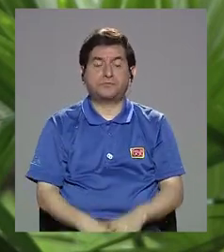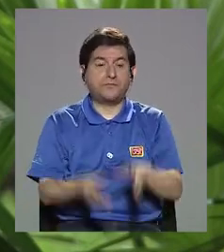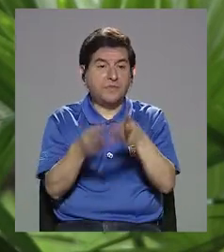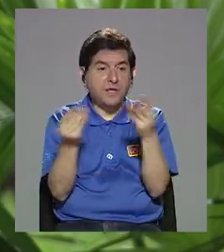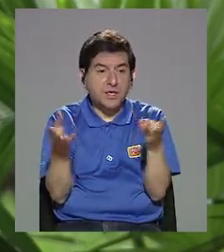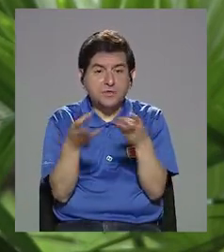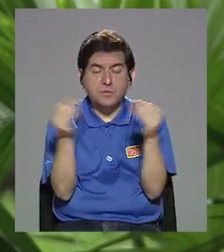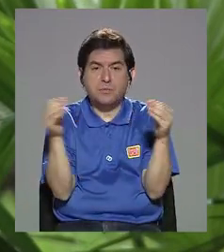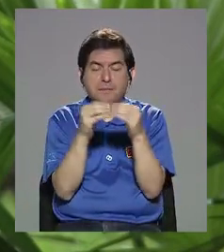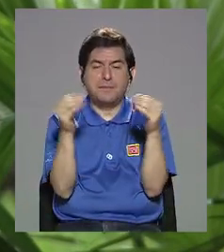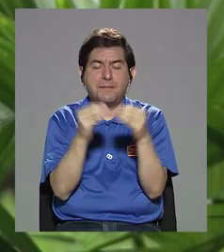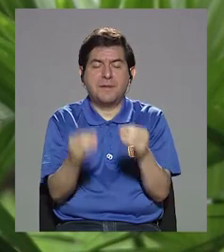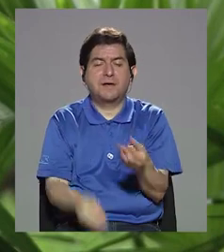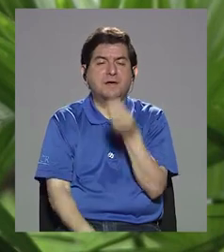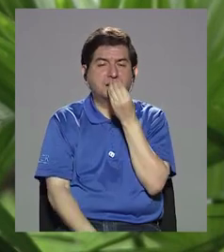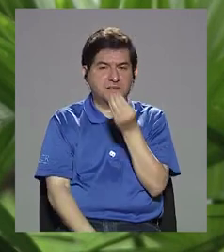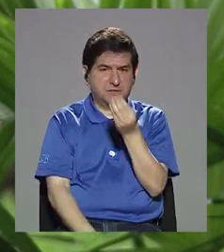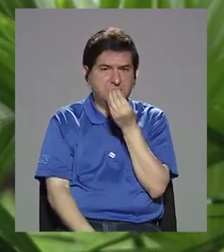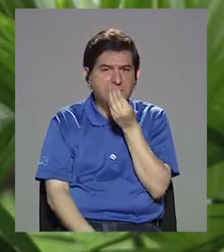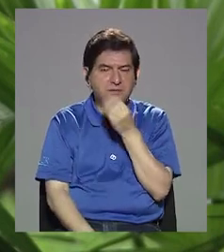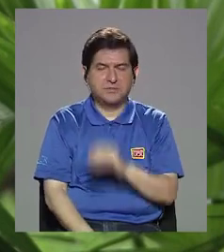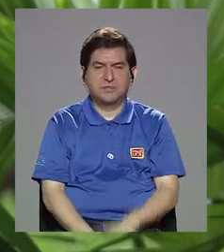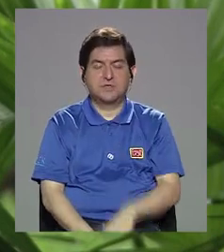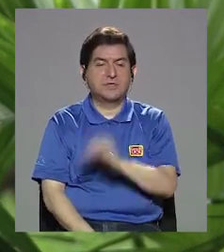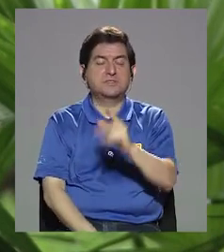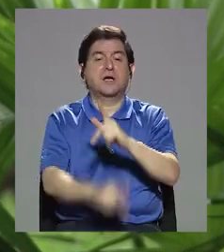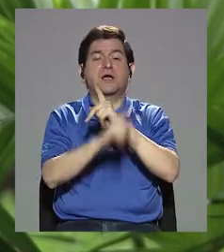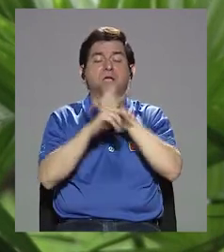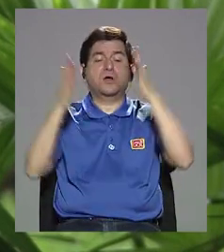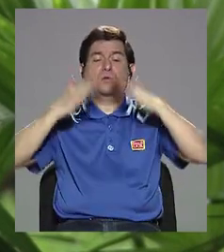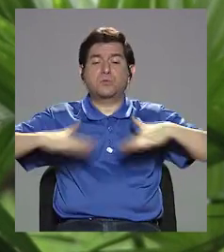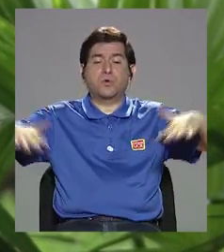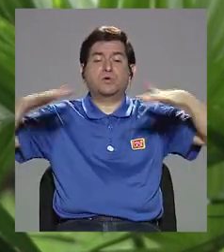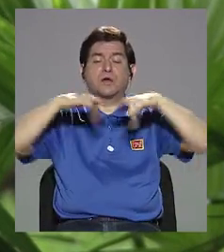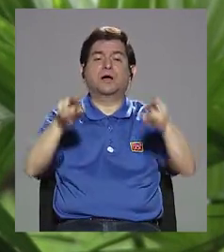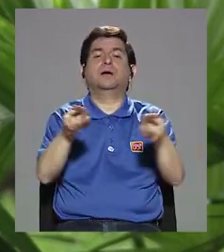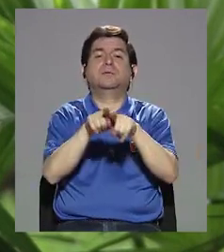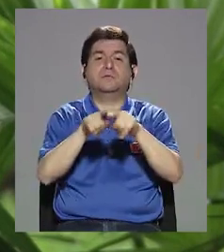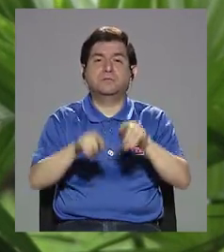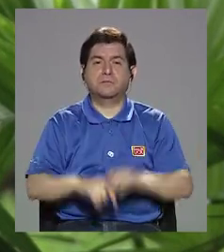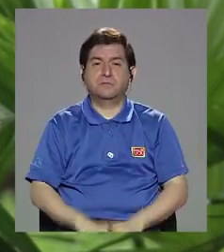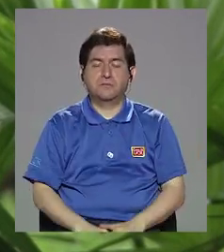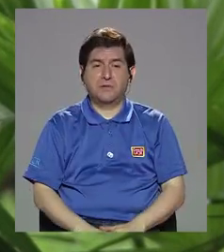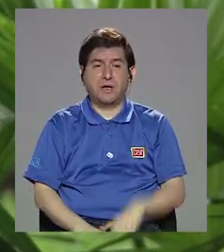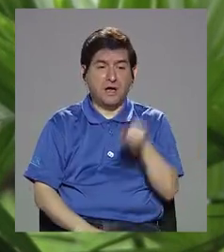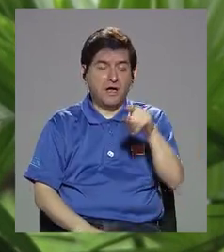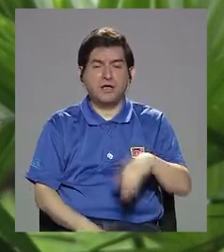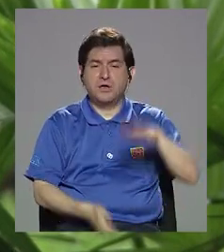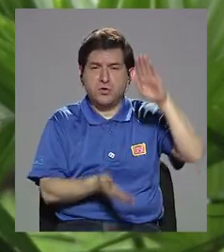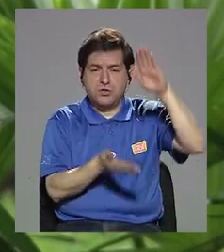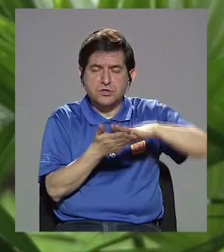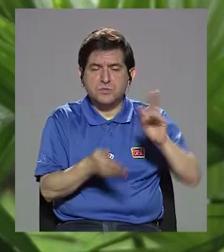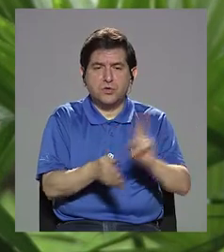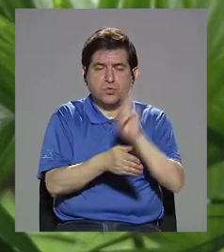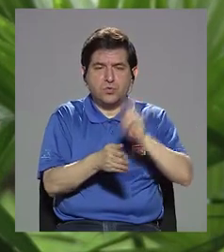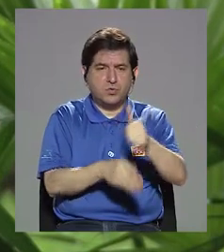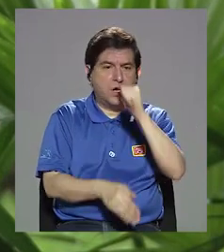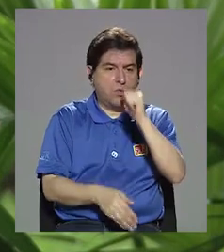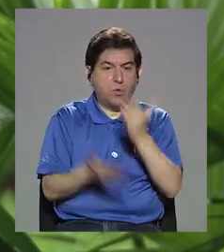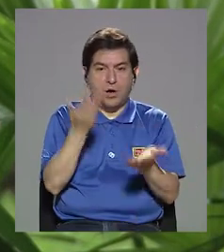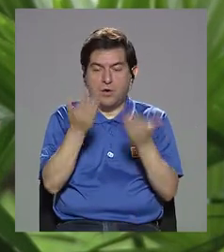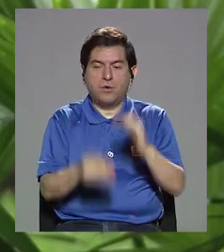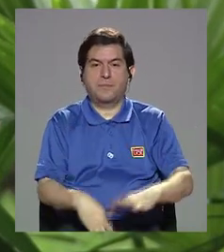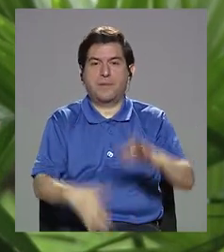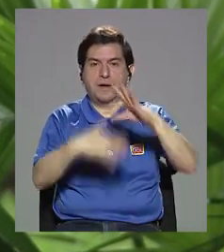producto más alimenticio y protege el ambiente, porque economiza agua y comparado con la